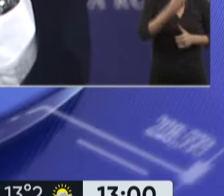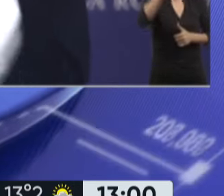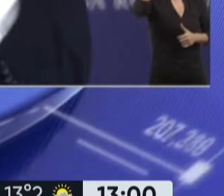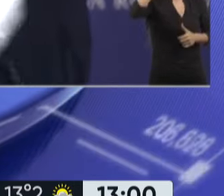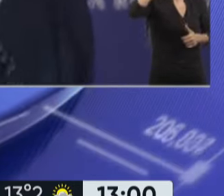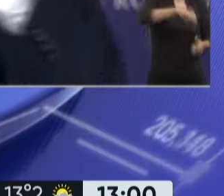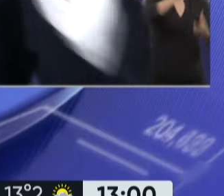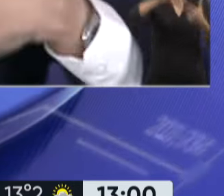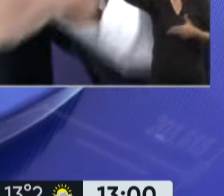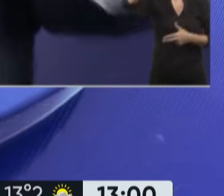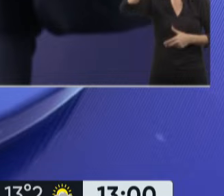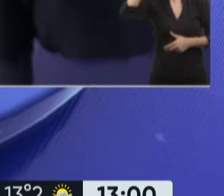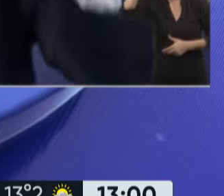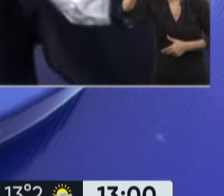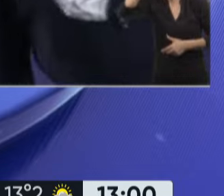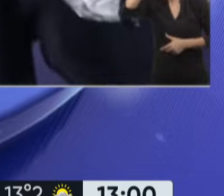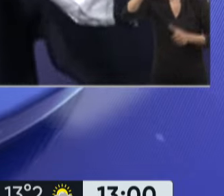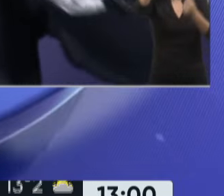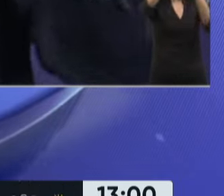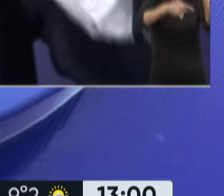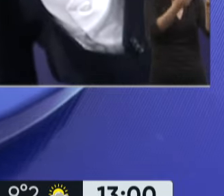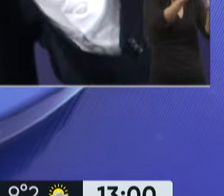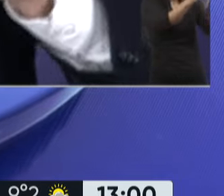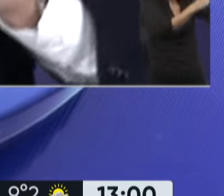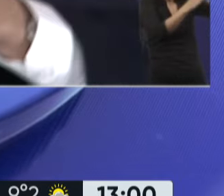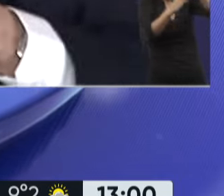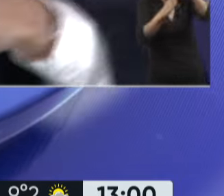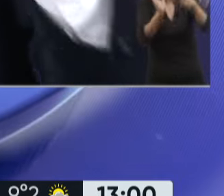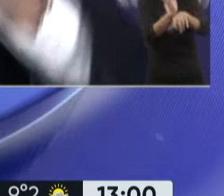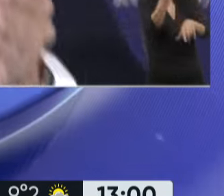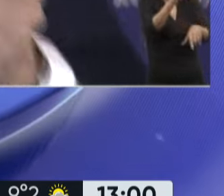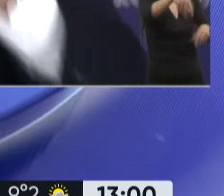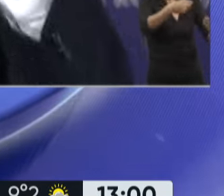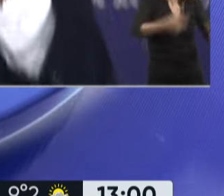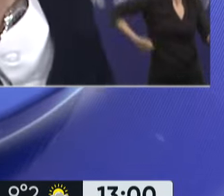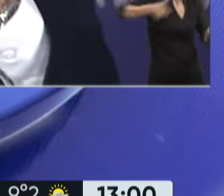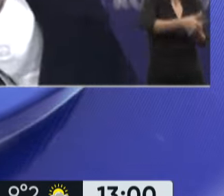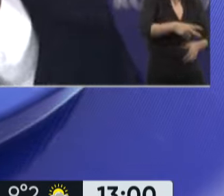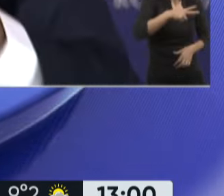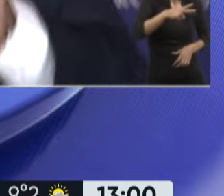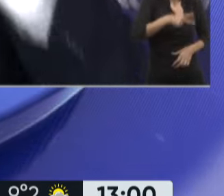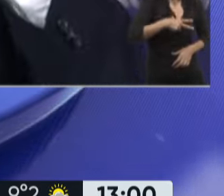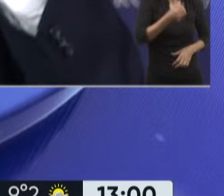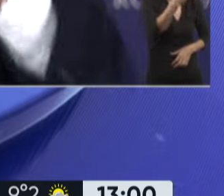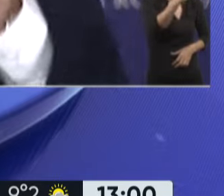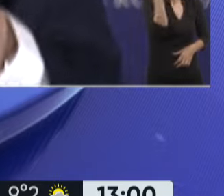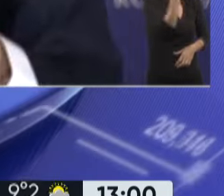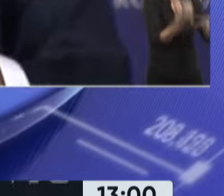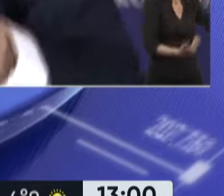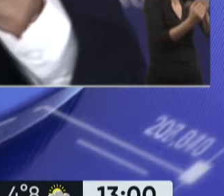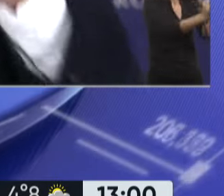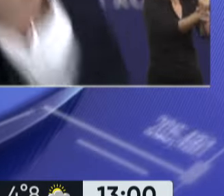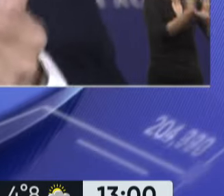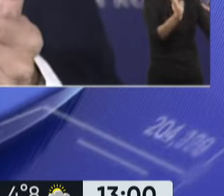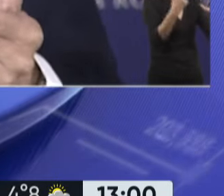PSG. Y todos los clubes siguen con capitales privados. Todos los clubes importantes. Y esos